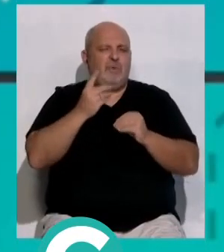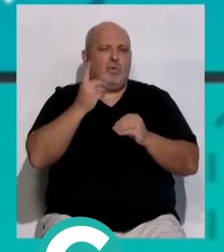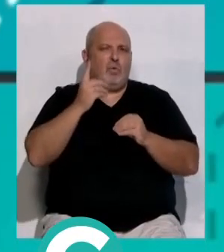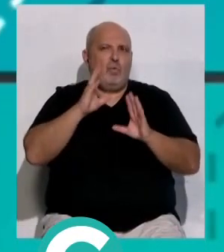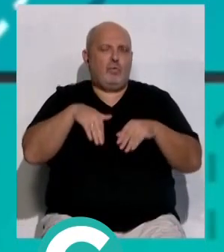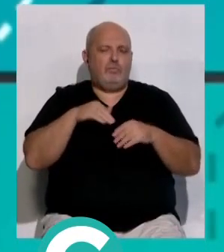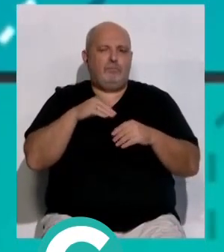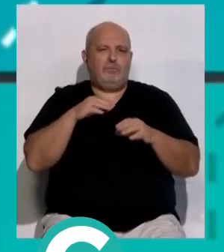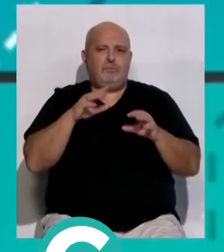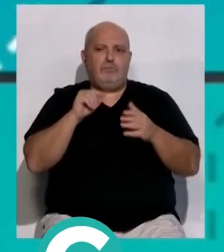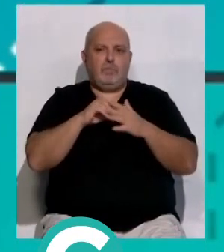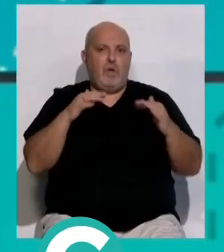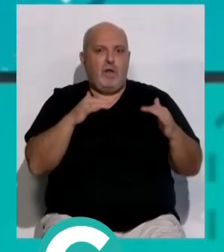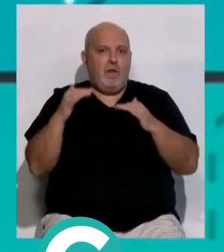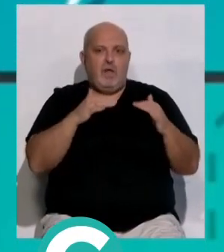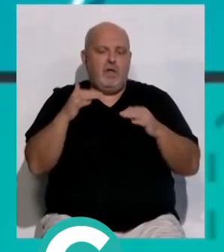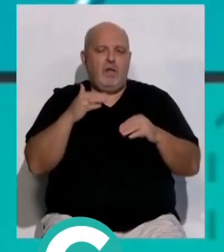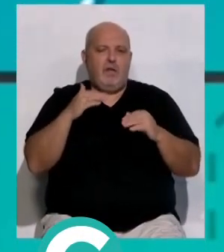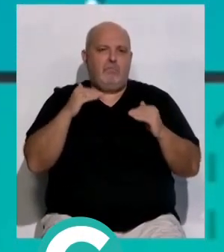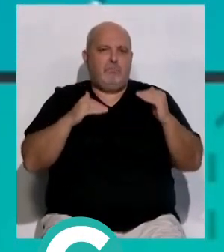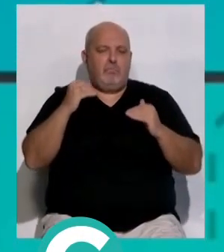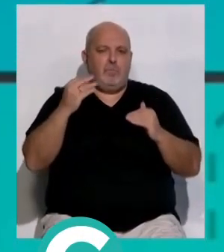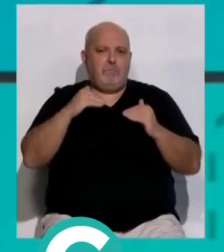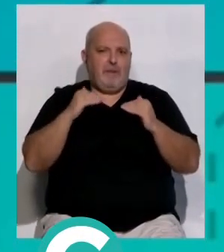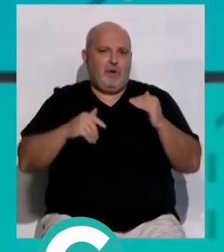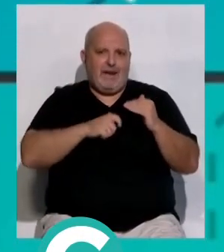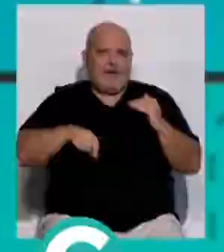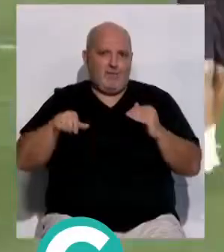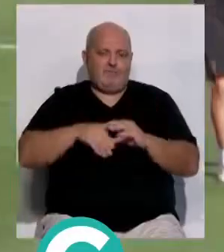los últimos minutos del partido en inferioridad numérica